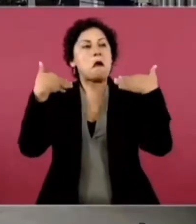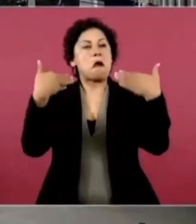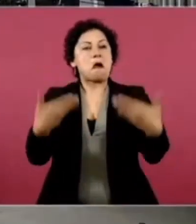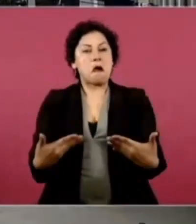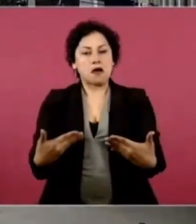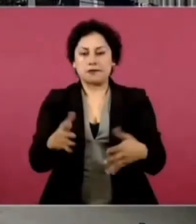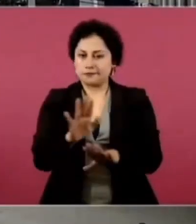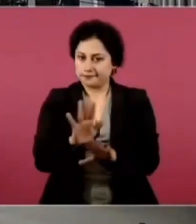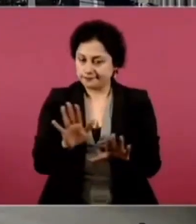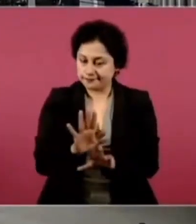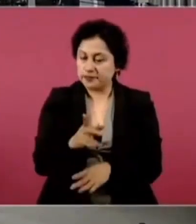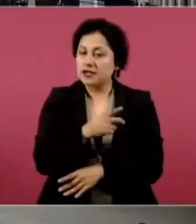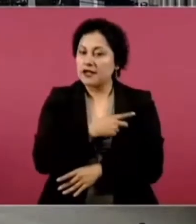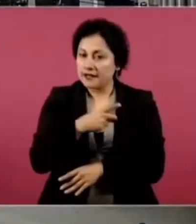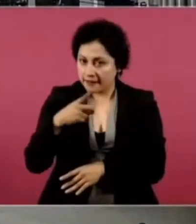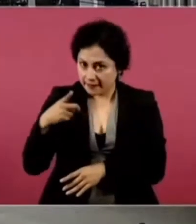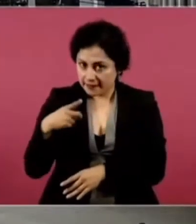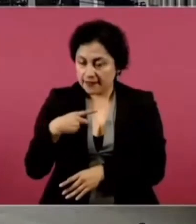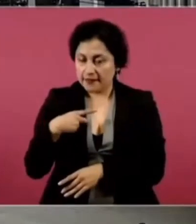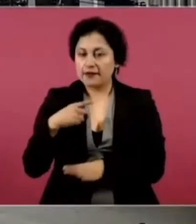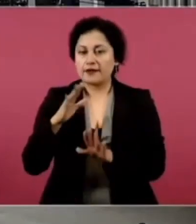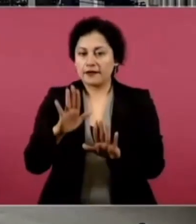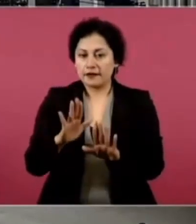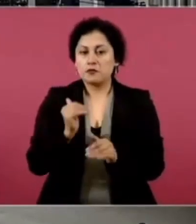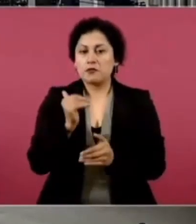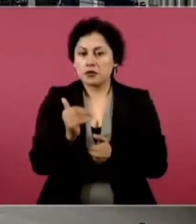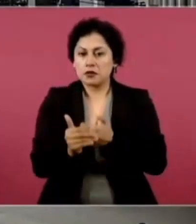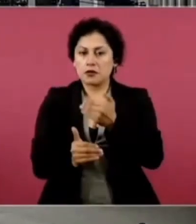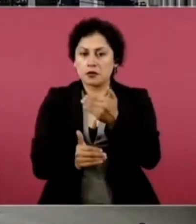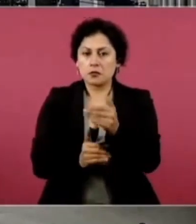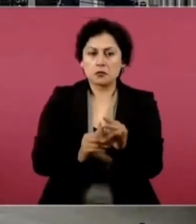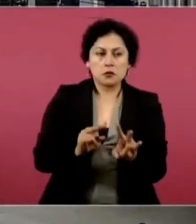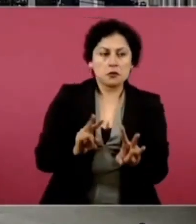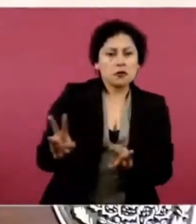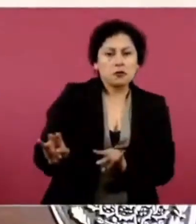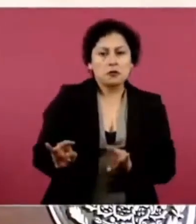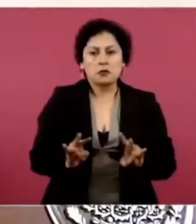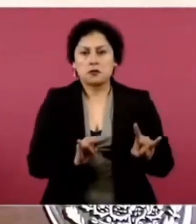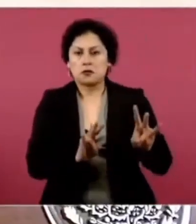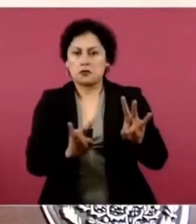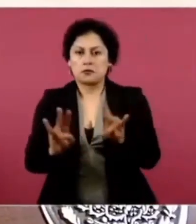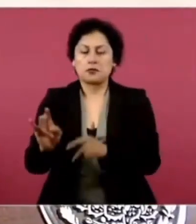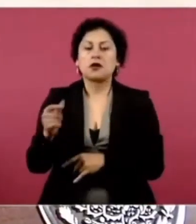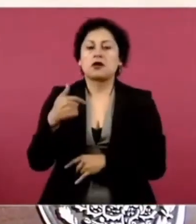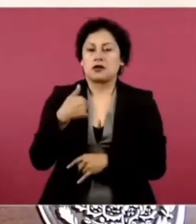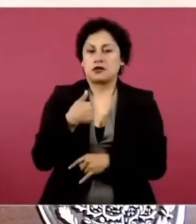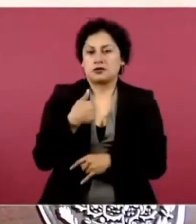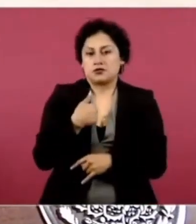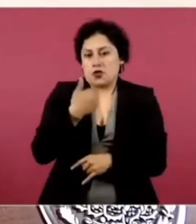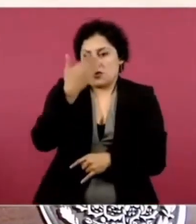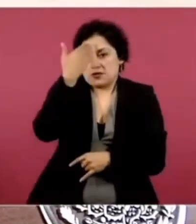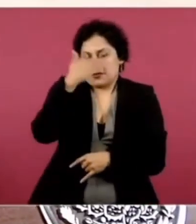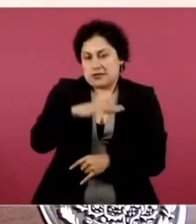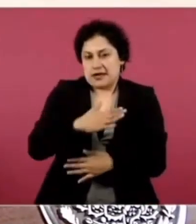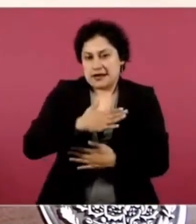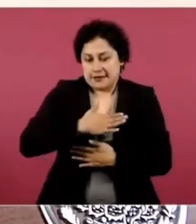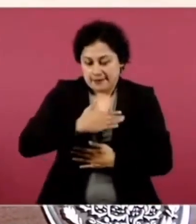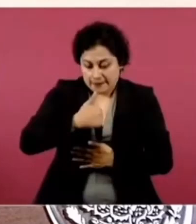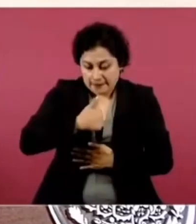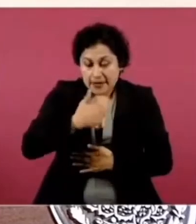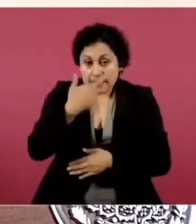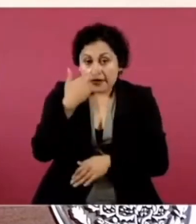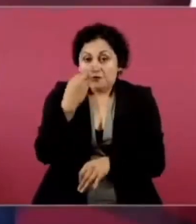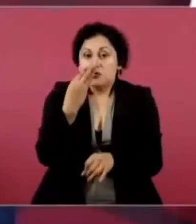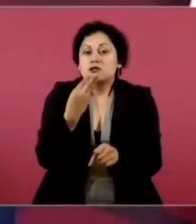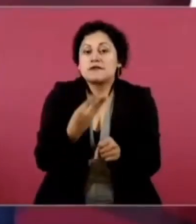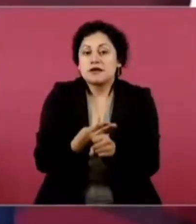sobre todo también hacer algunas, ya lo mencioné, por responsabilidad, algunas recomendaciones de